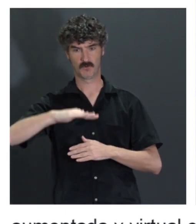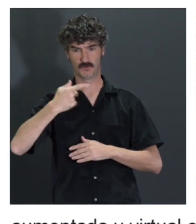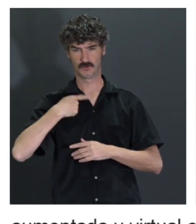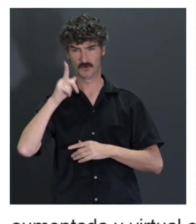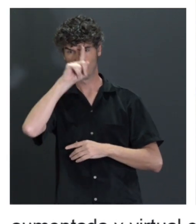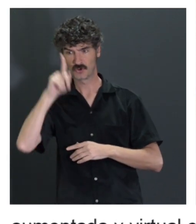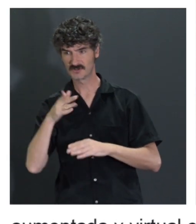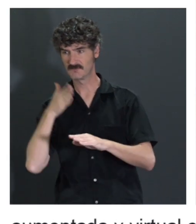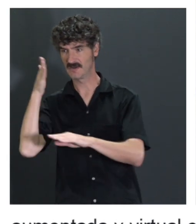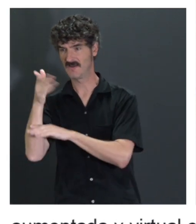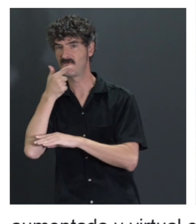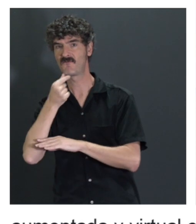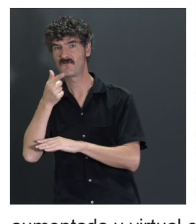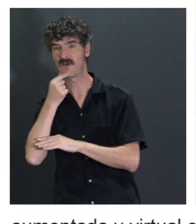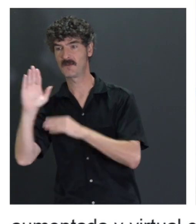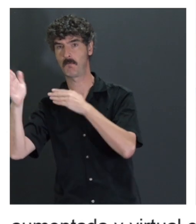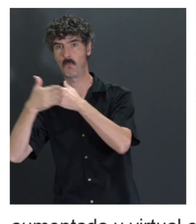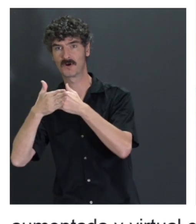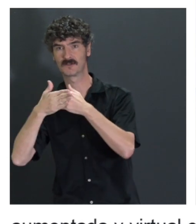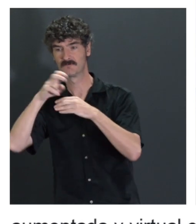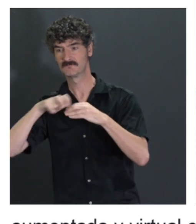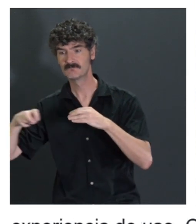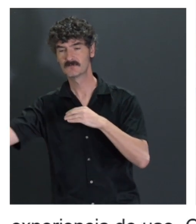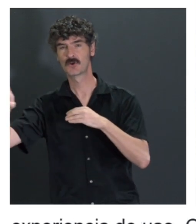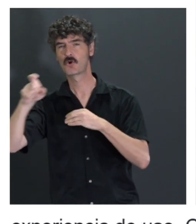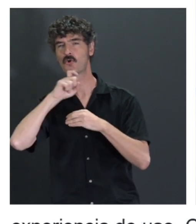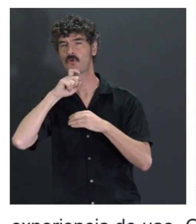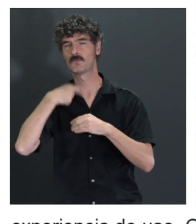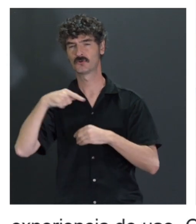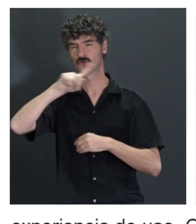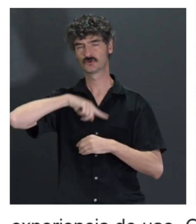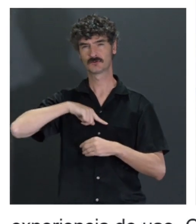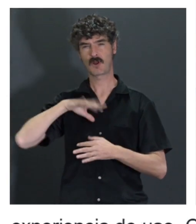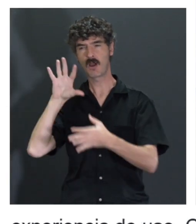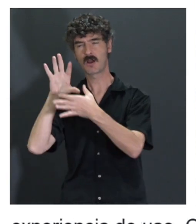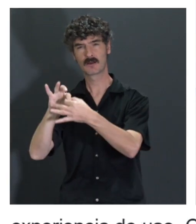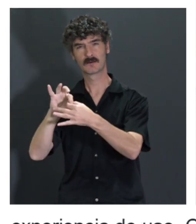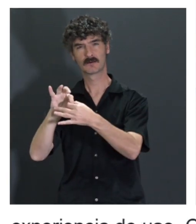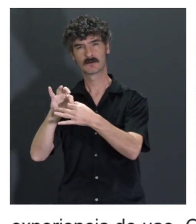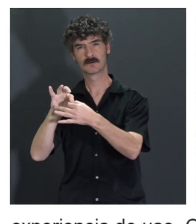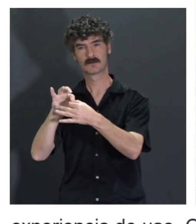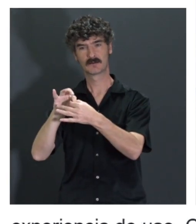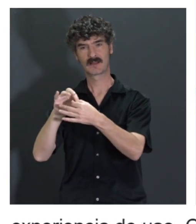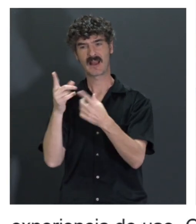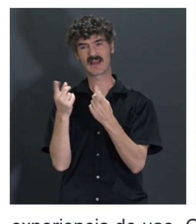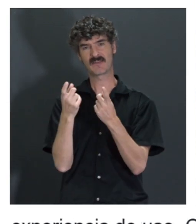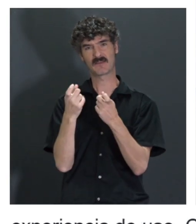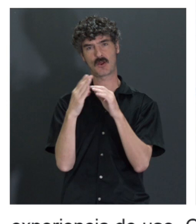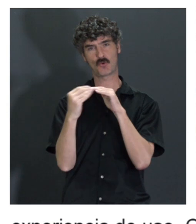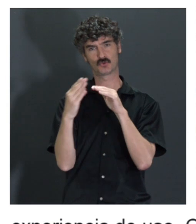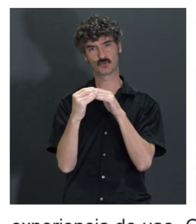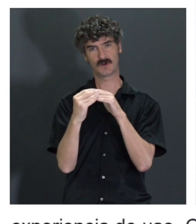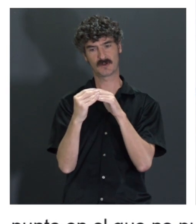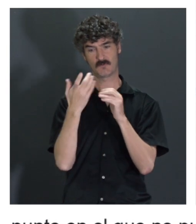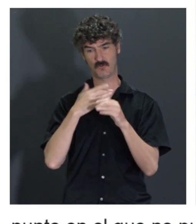luego no puedo llegar de forma sencilla a la puerta, ¿cómo vamos a ser capaces de identificar, en función de la necesidad del usuario, que lo dejen en el